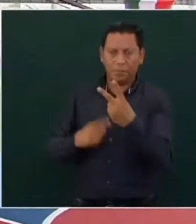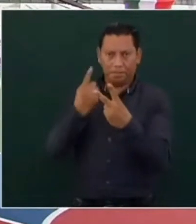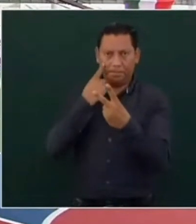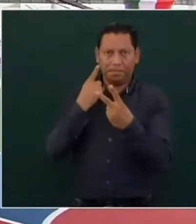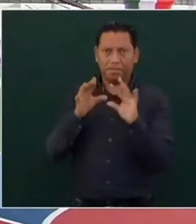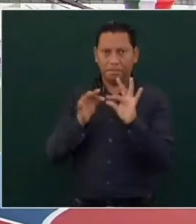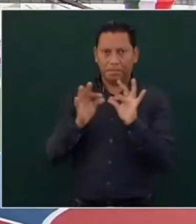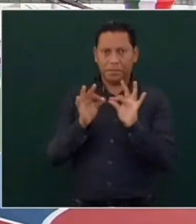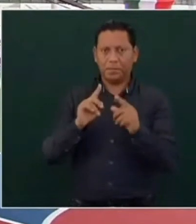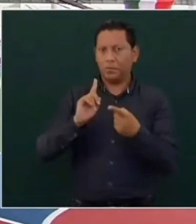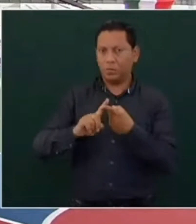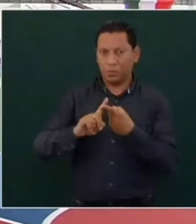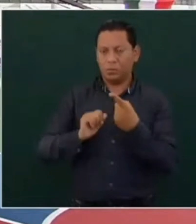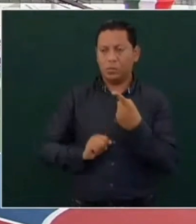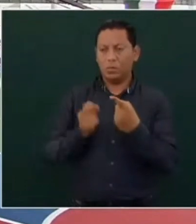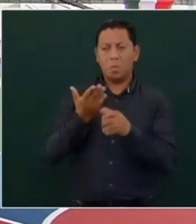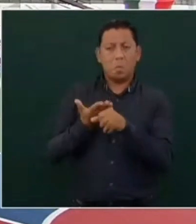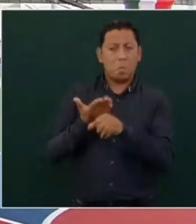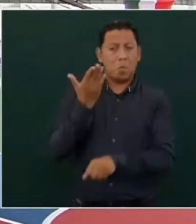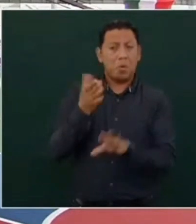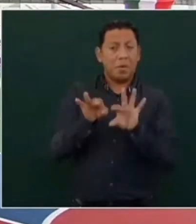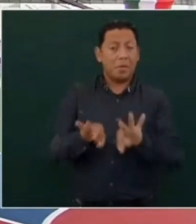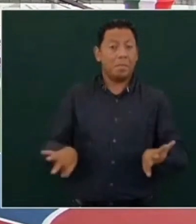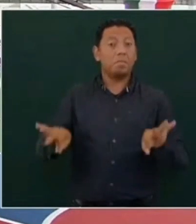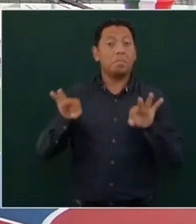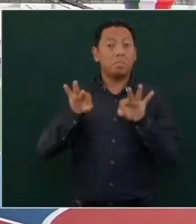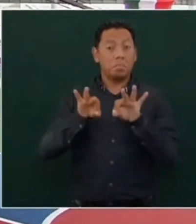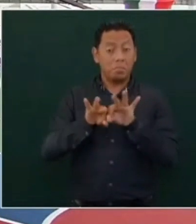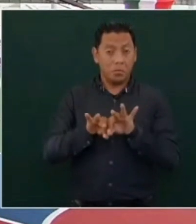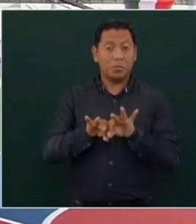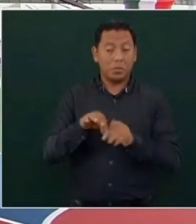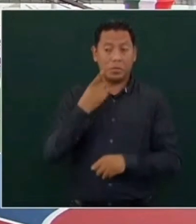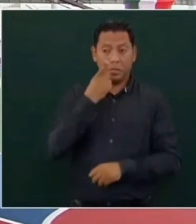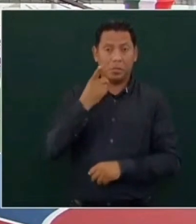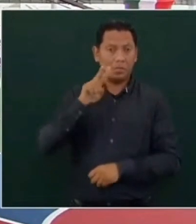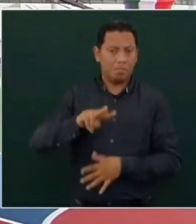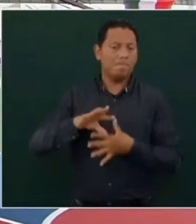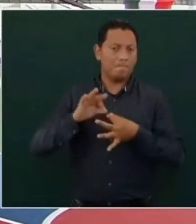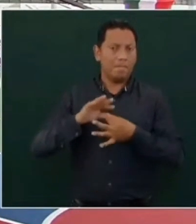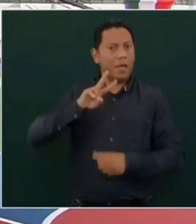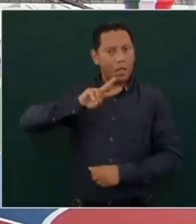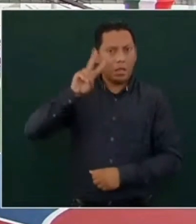decir la verdad